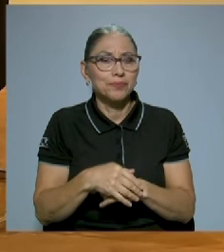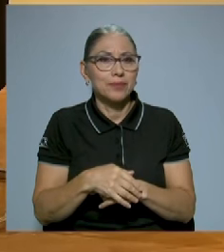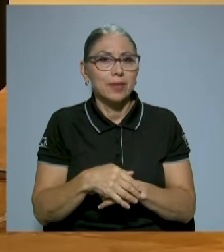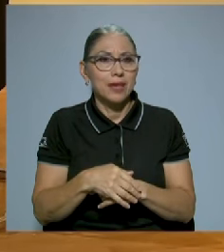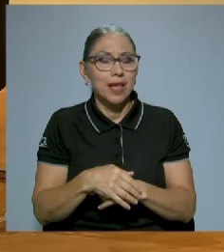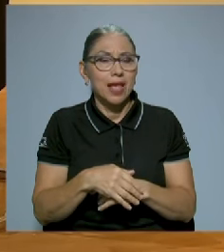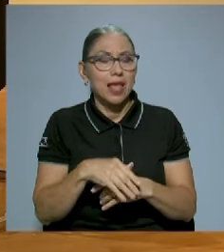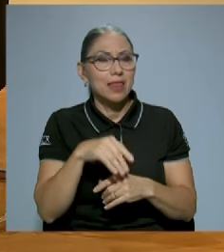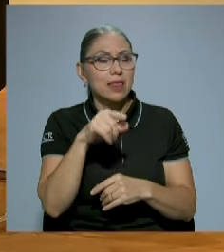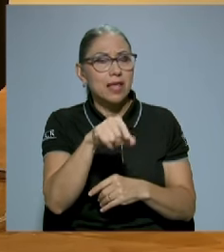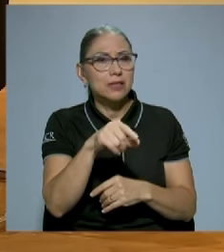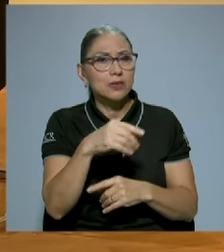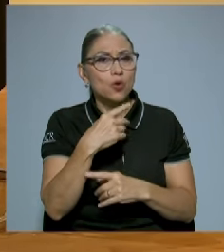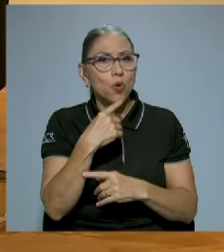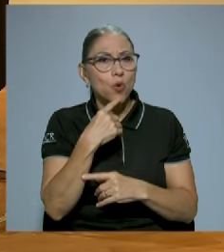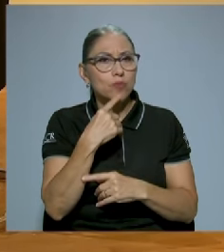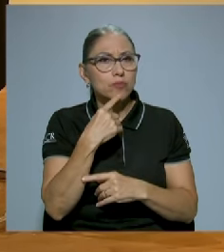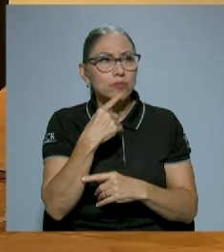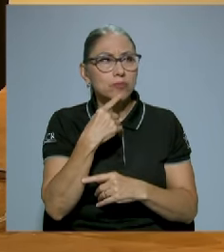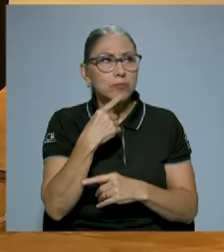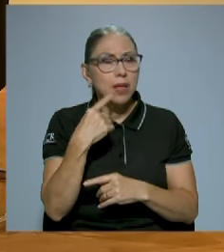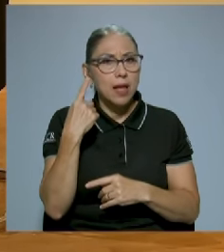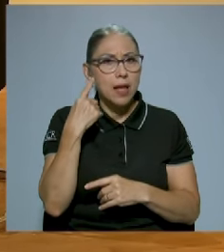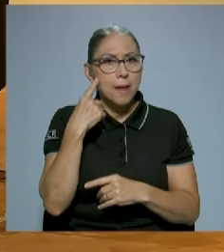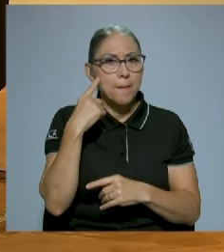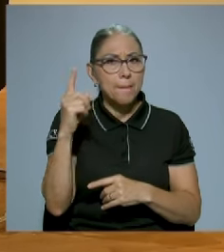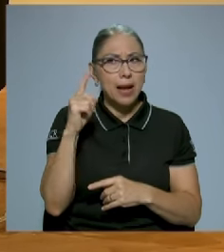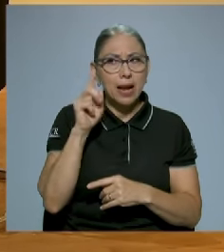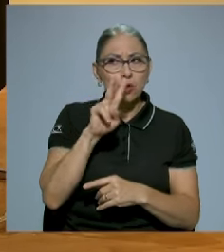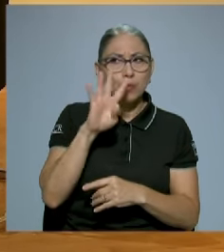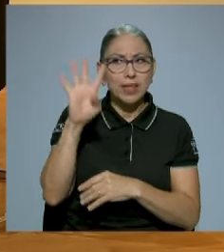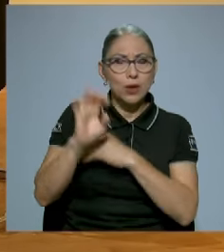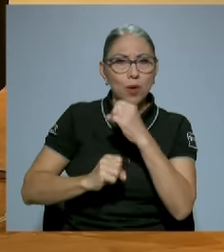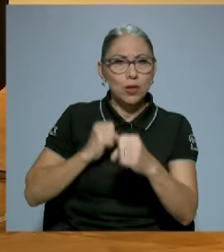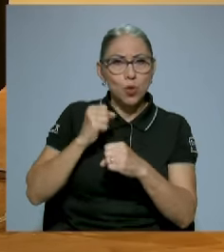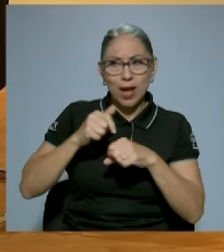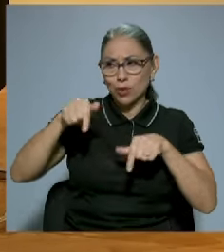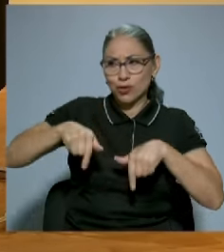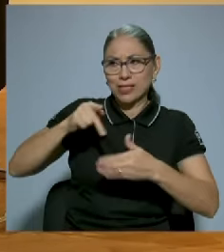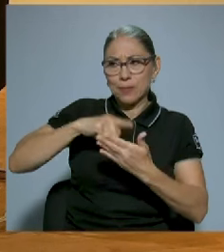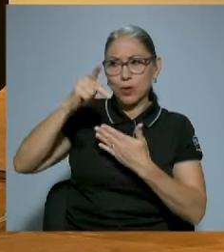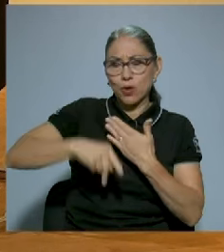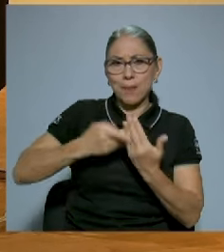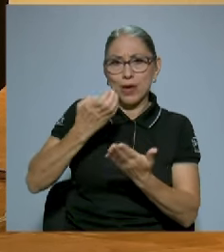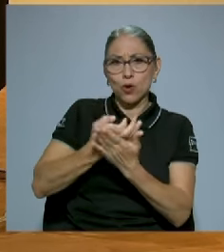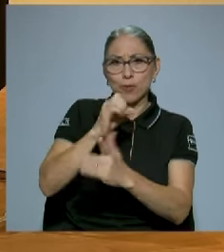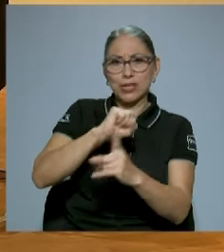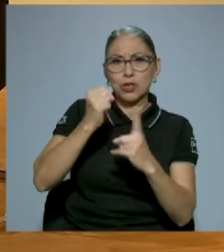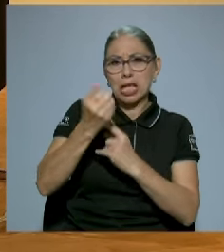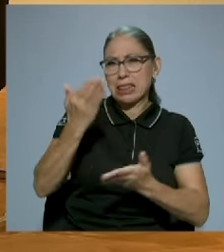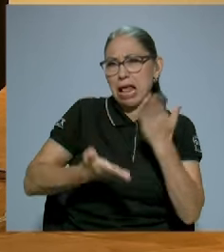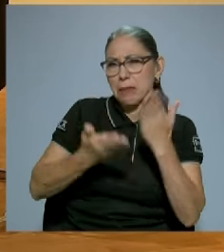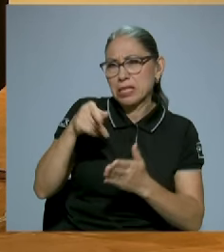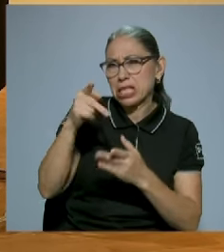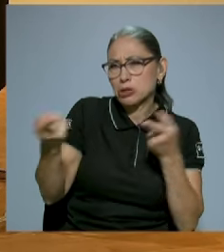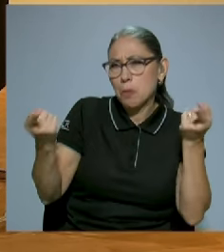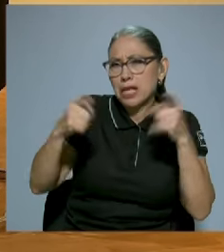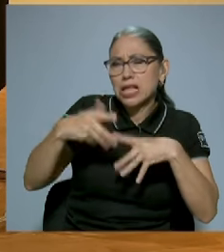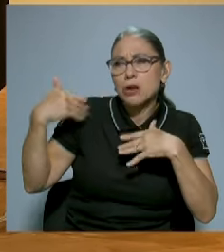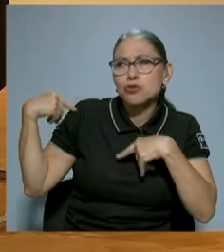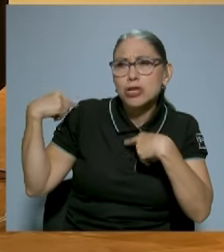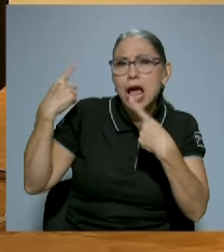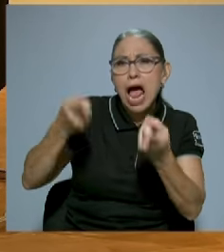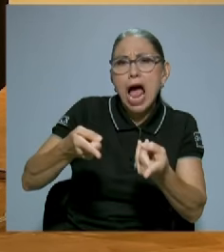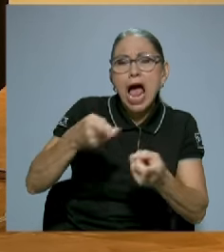de esto para los 24 años que tiene Economía y Sociedad de esto de haber sido hace unos 20 años o 18 años,